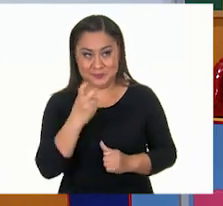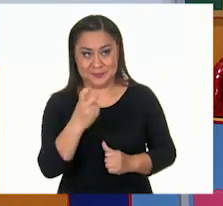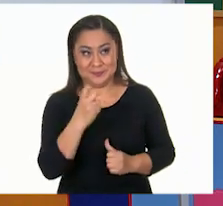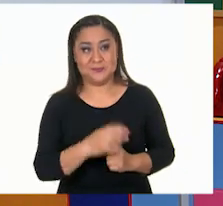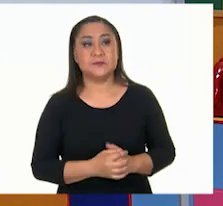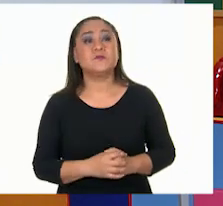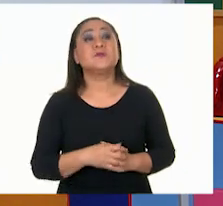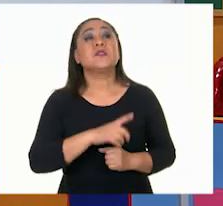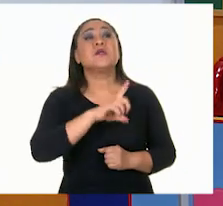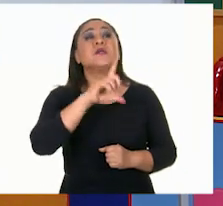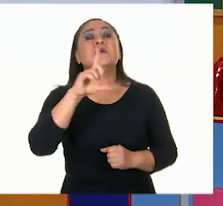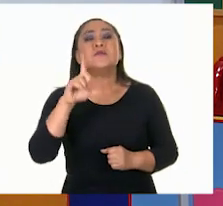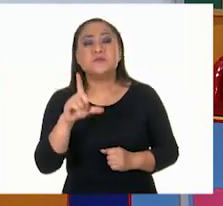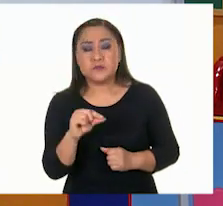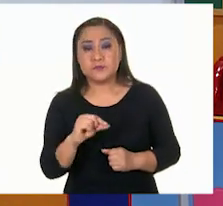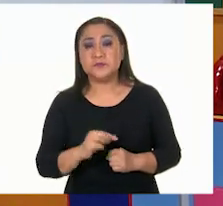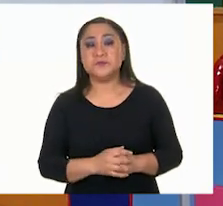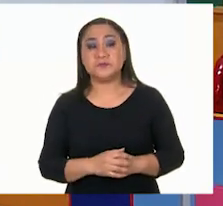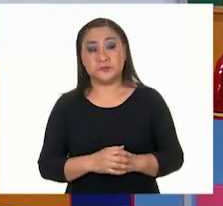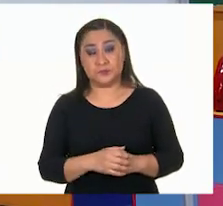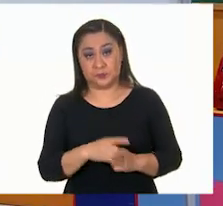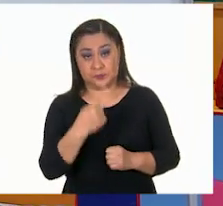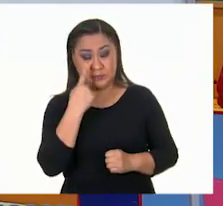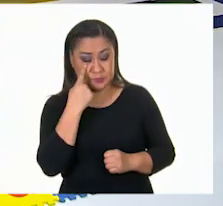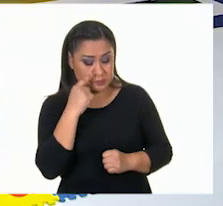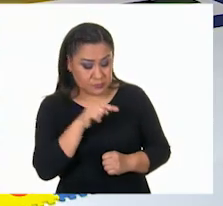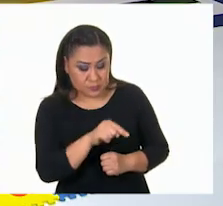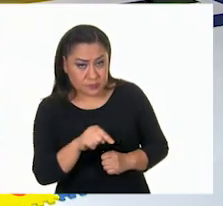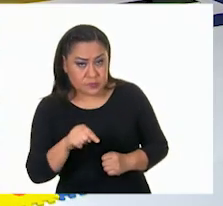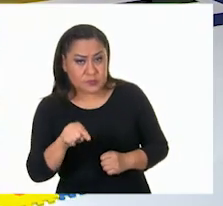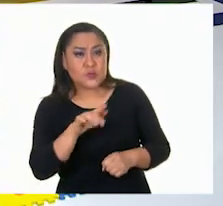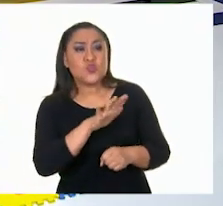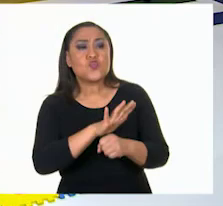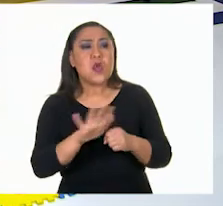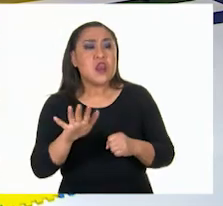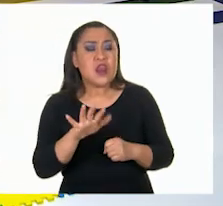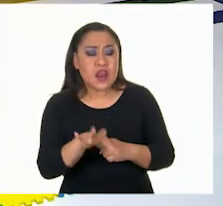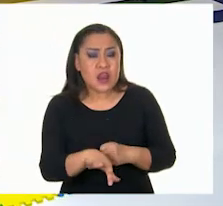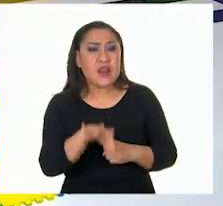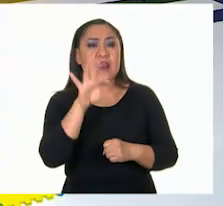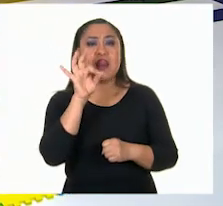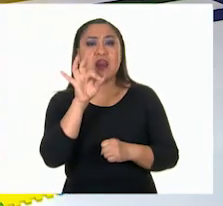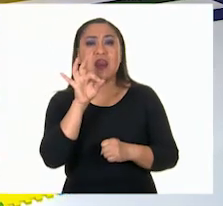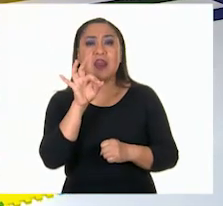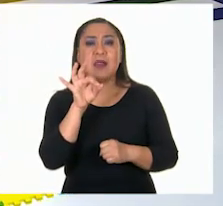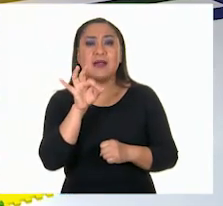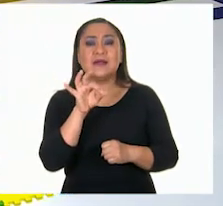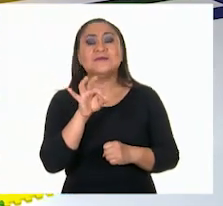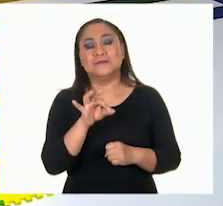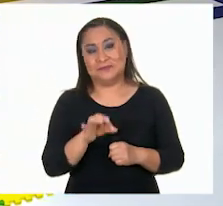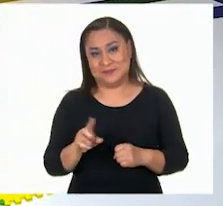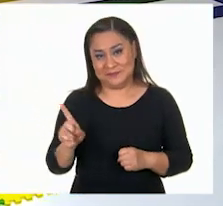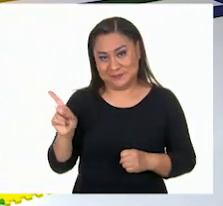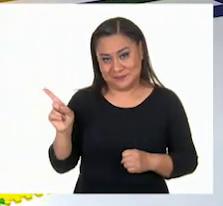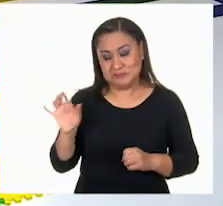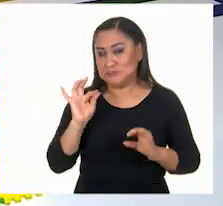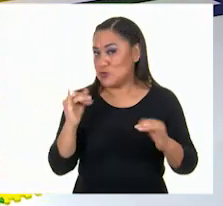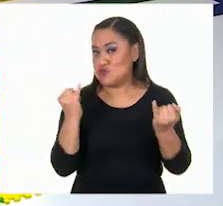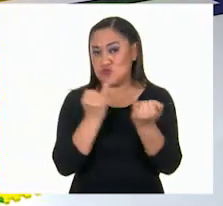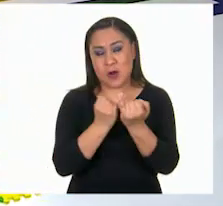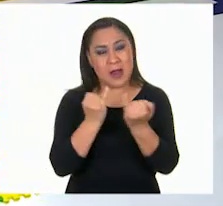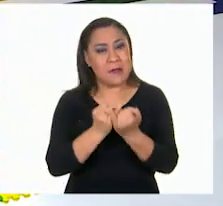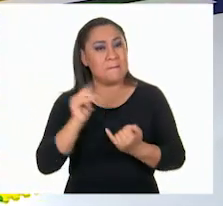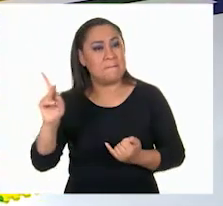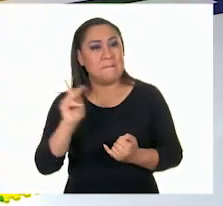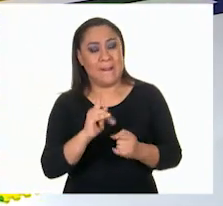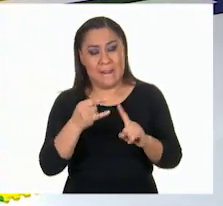Ahora, de todas estas pirámides, ¿cuál es su base? Es un rectángulo. Este es el rectángulo. Muy bien. Sí, vamos a bajar ese